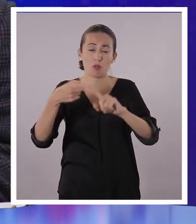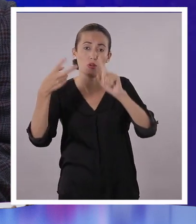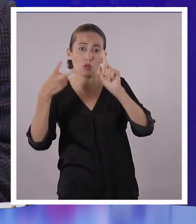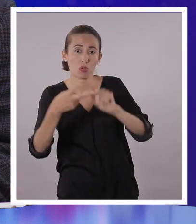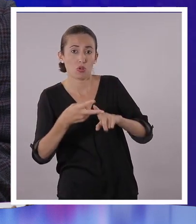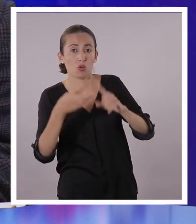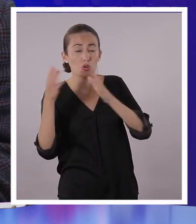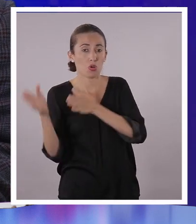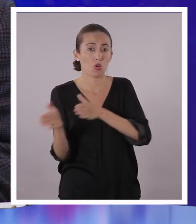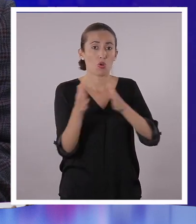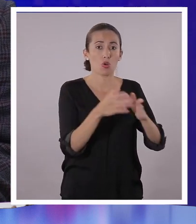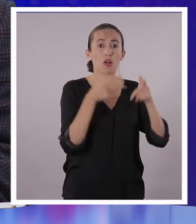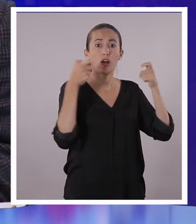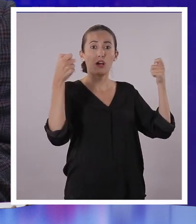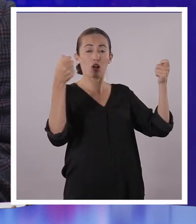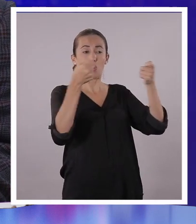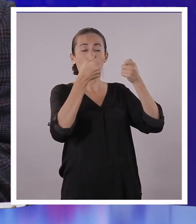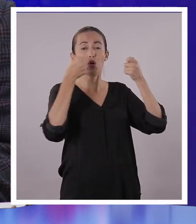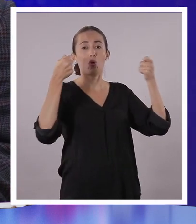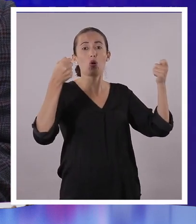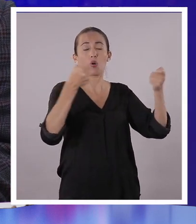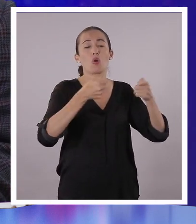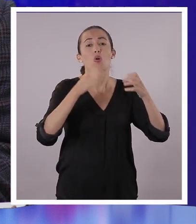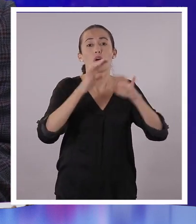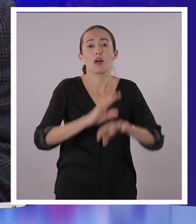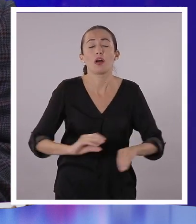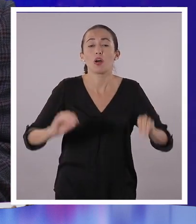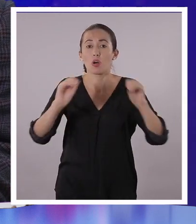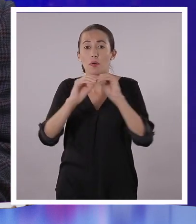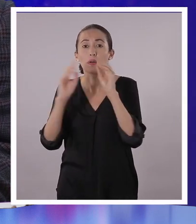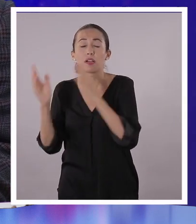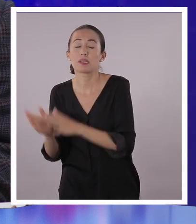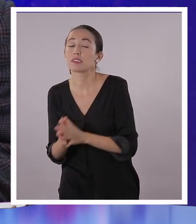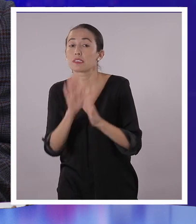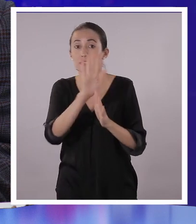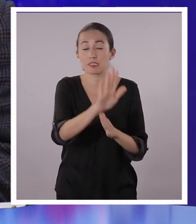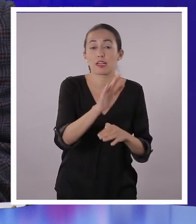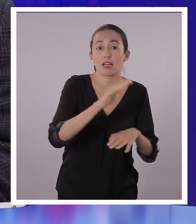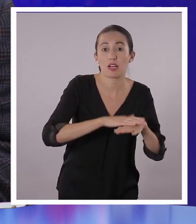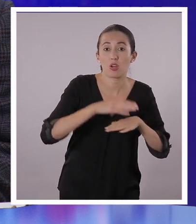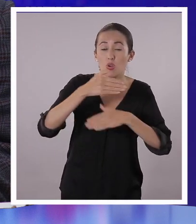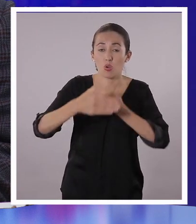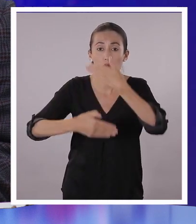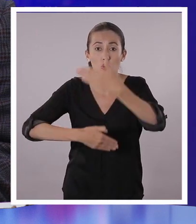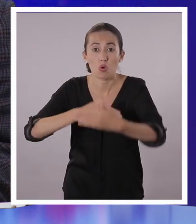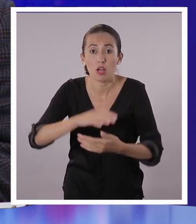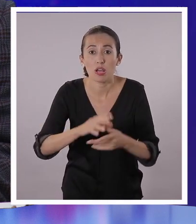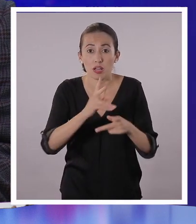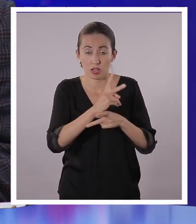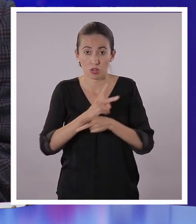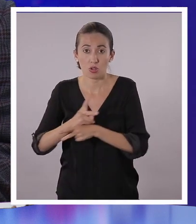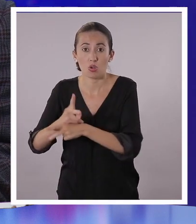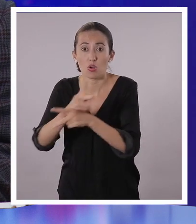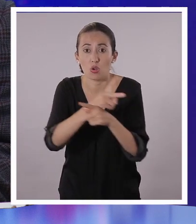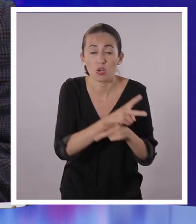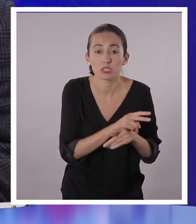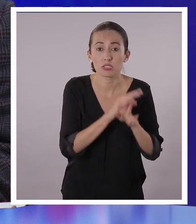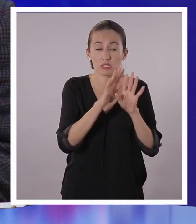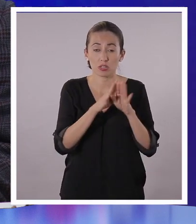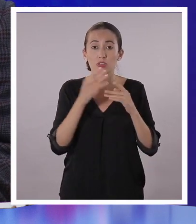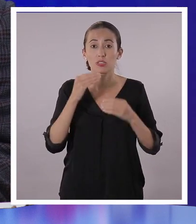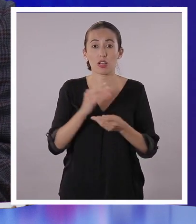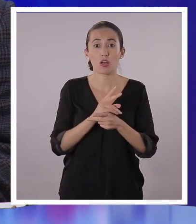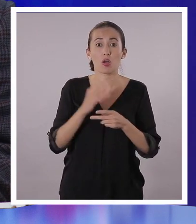cobre o el gas, que sin embargo, en esta campaña se pretenden explotar de manera responsable y así cuidar nuestro ecosistema,